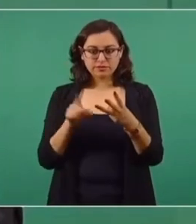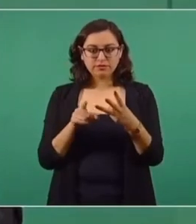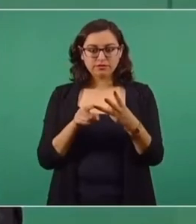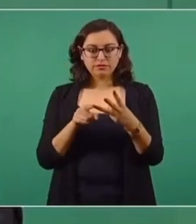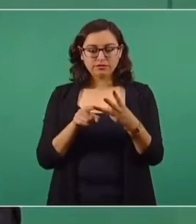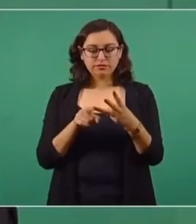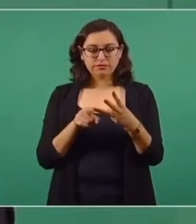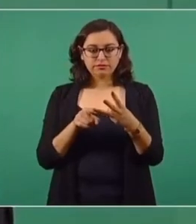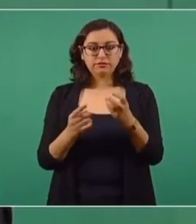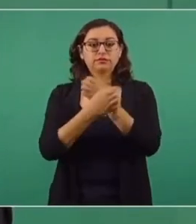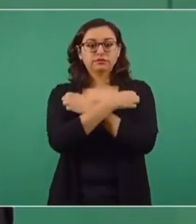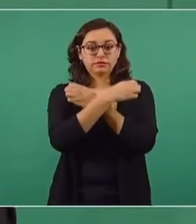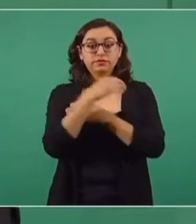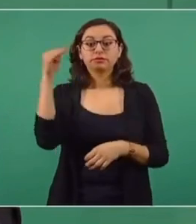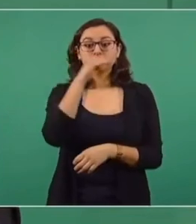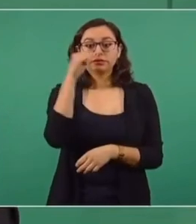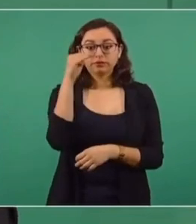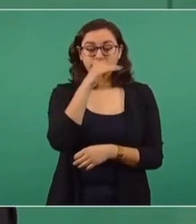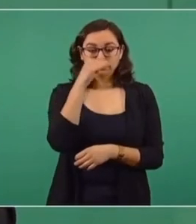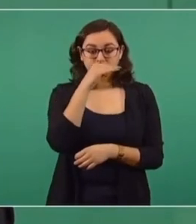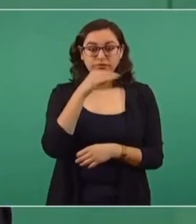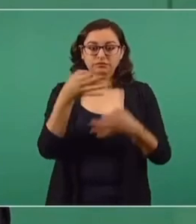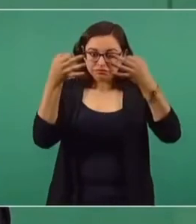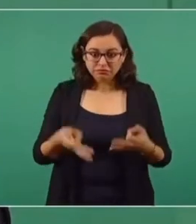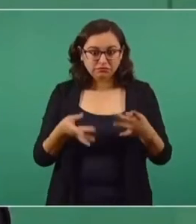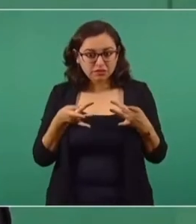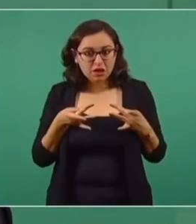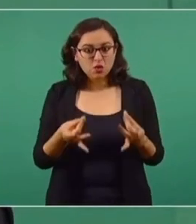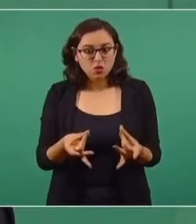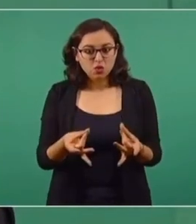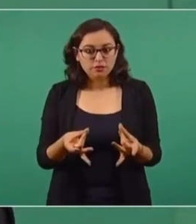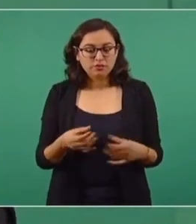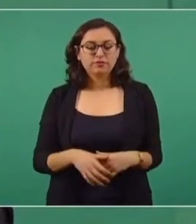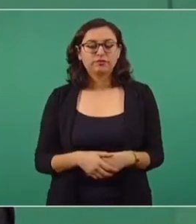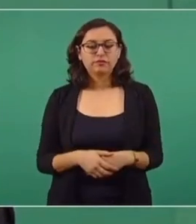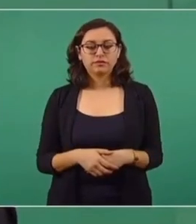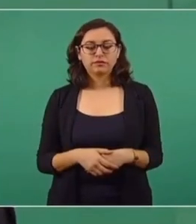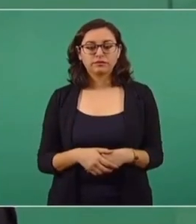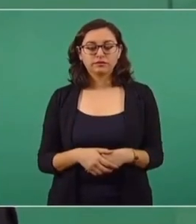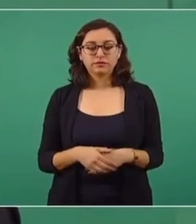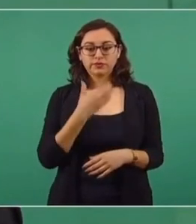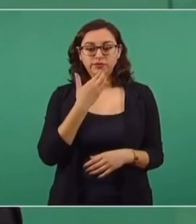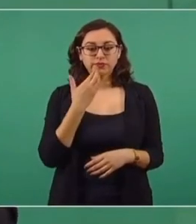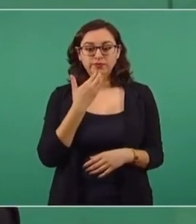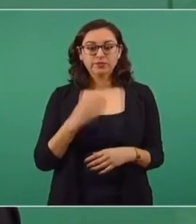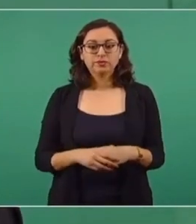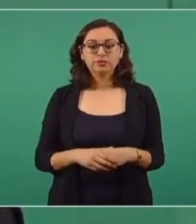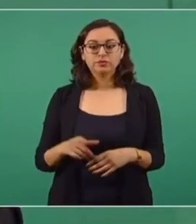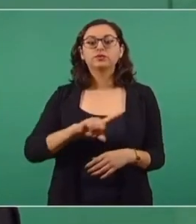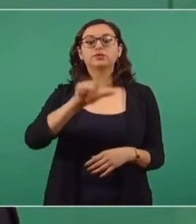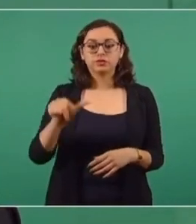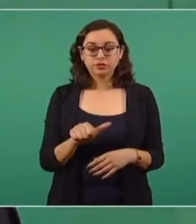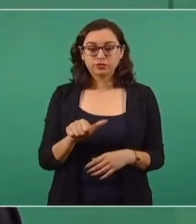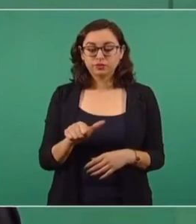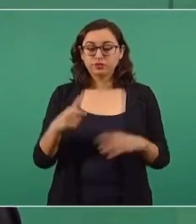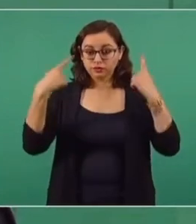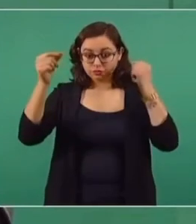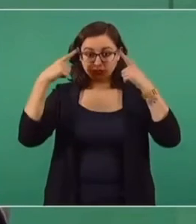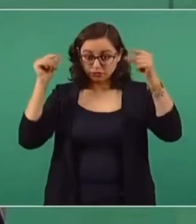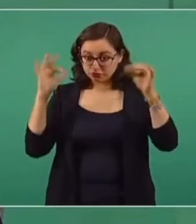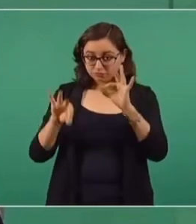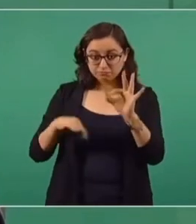que reciban educación gratuita, de calidad y que saliendo de la normal